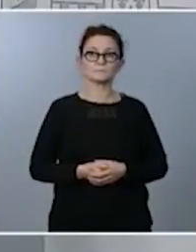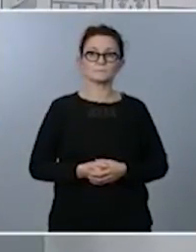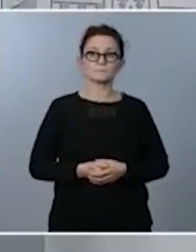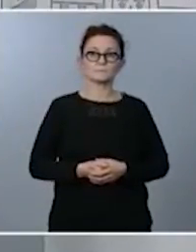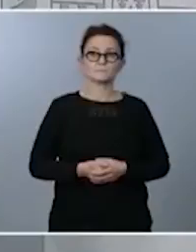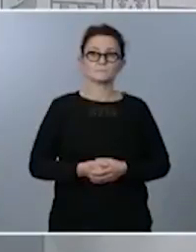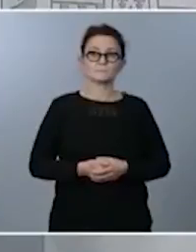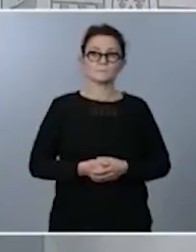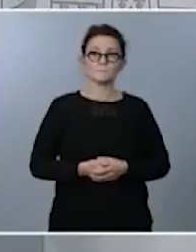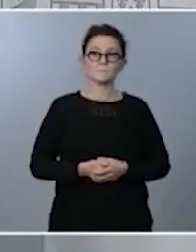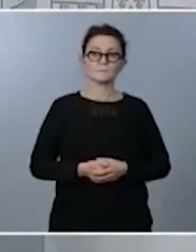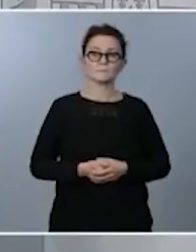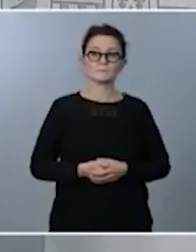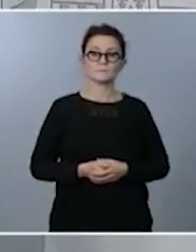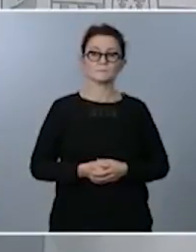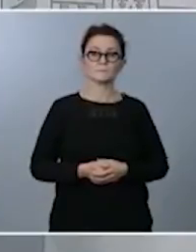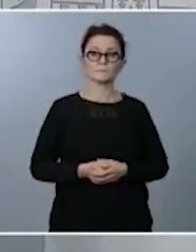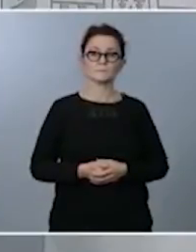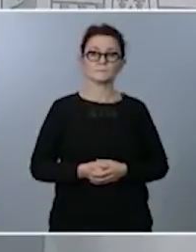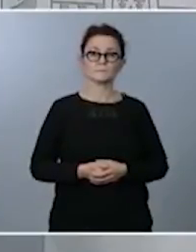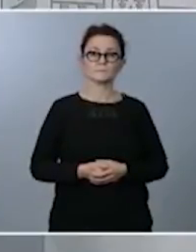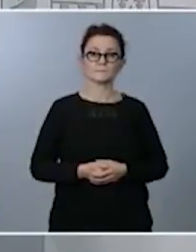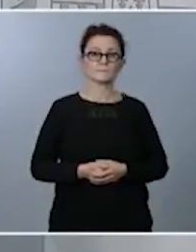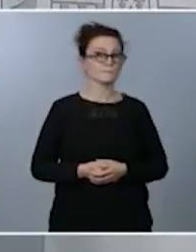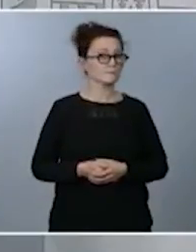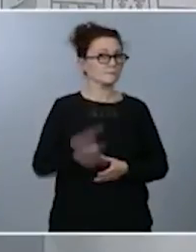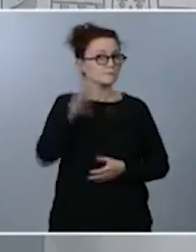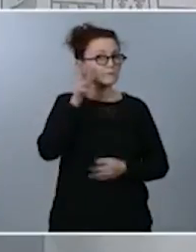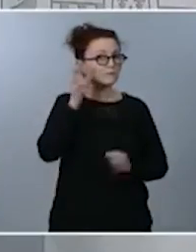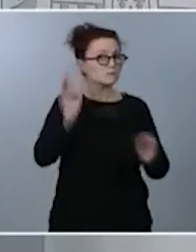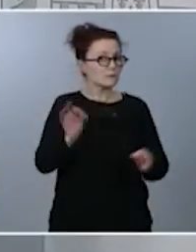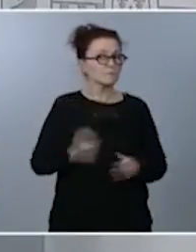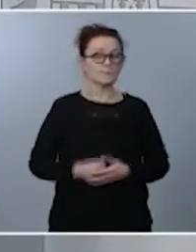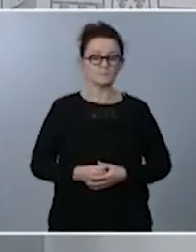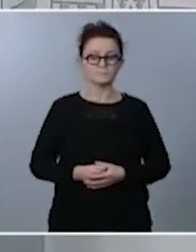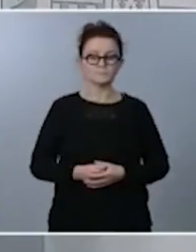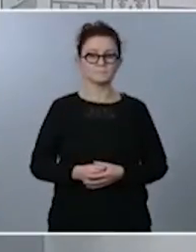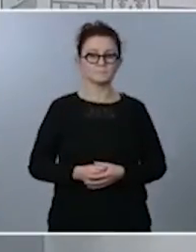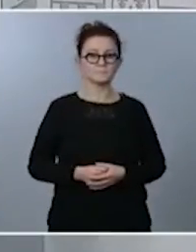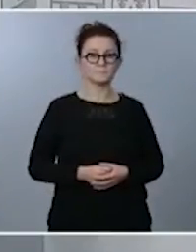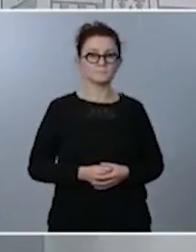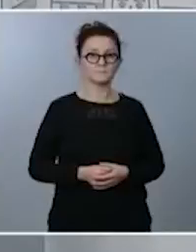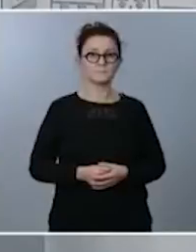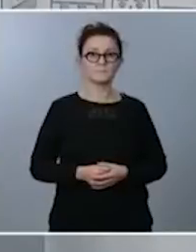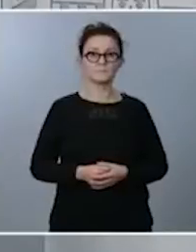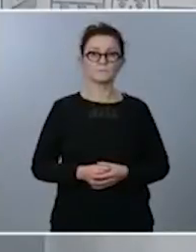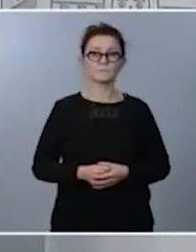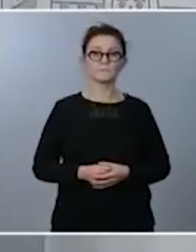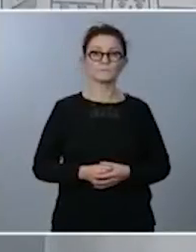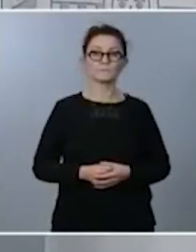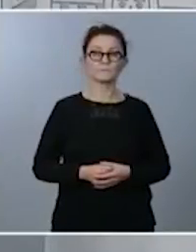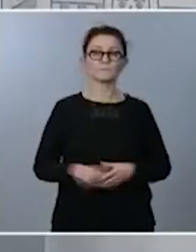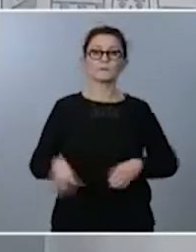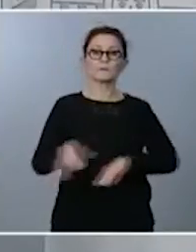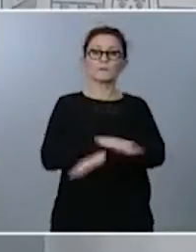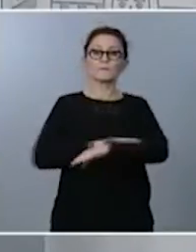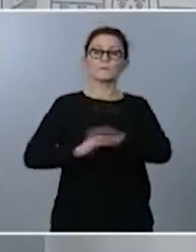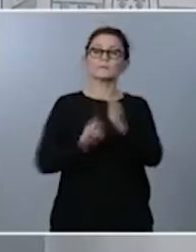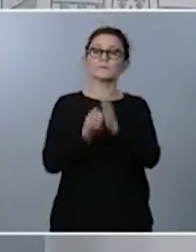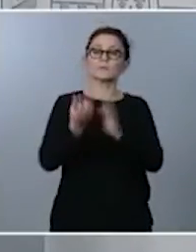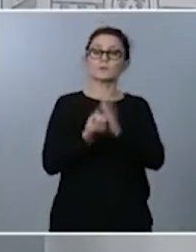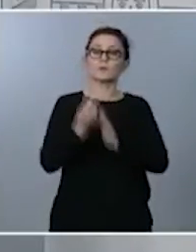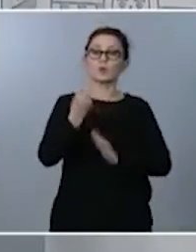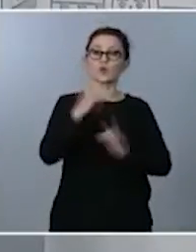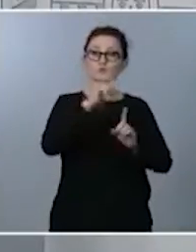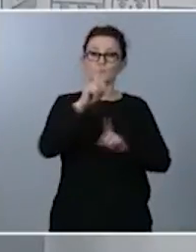Hola, no sé si me están bien. Sí. Sí. Ministra, portavoz. Dos preguntas breves sobre los